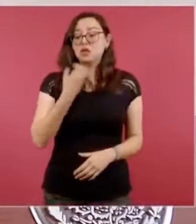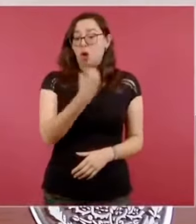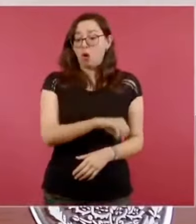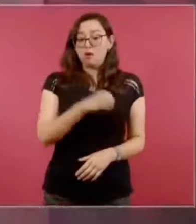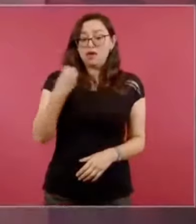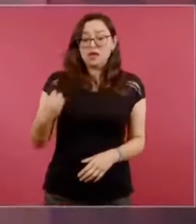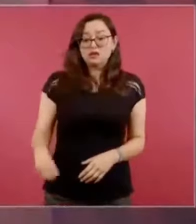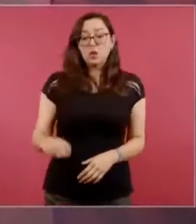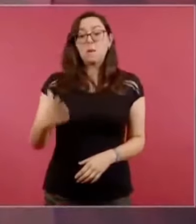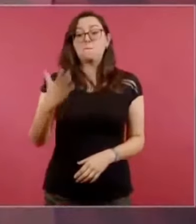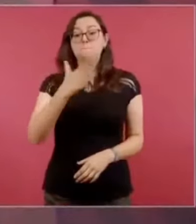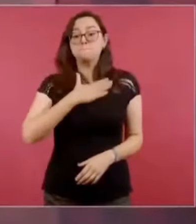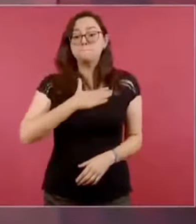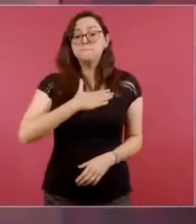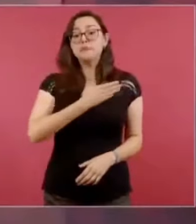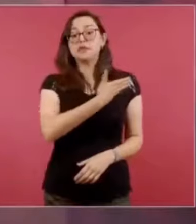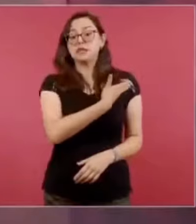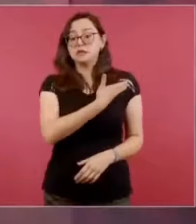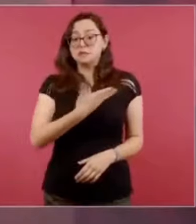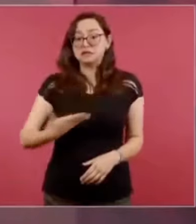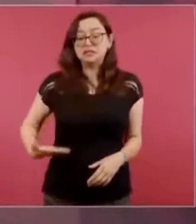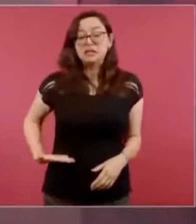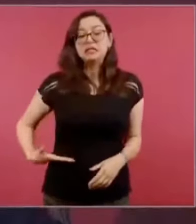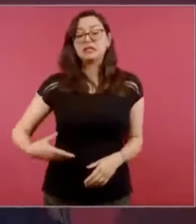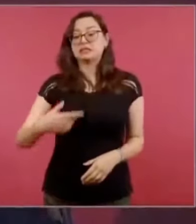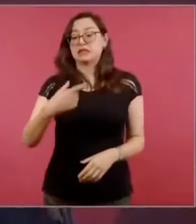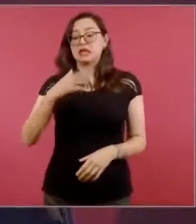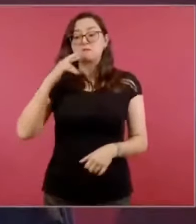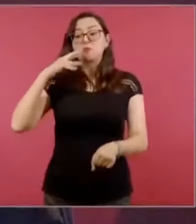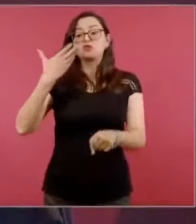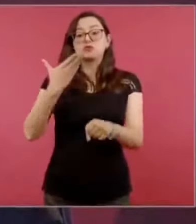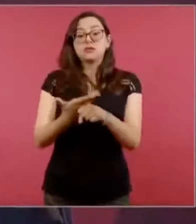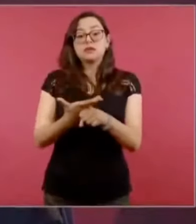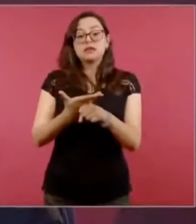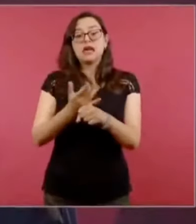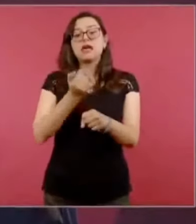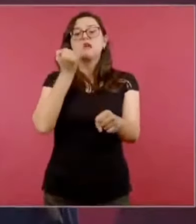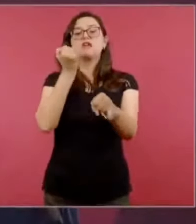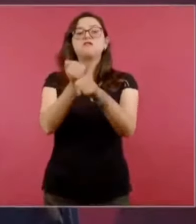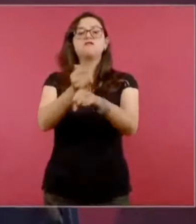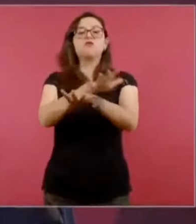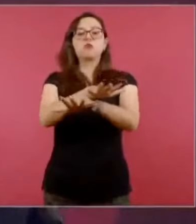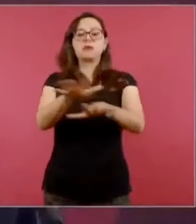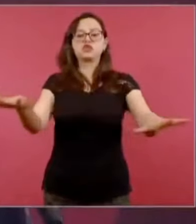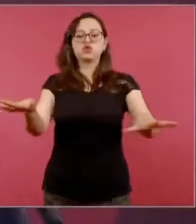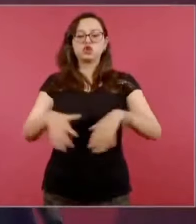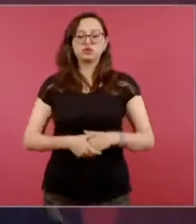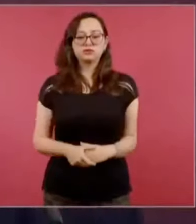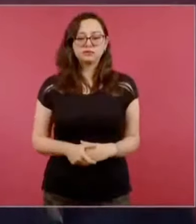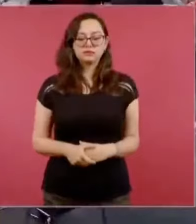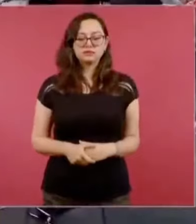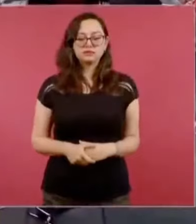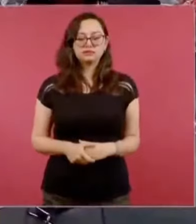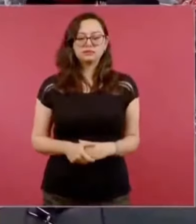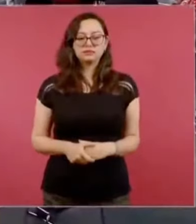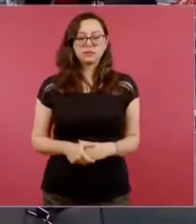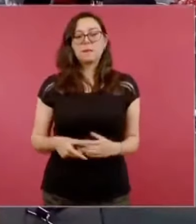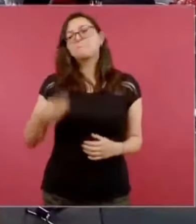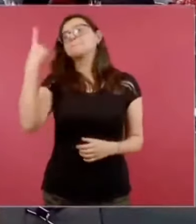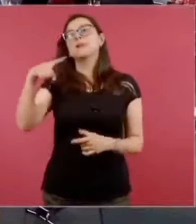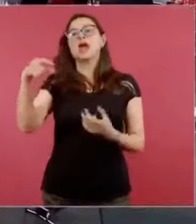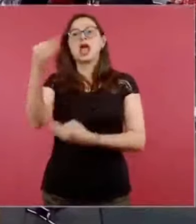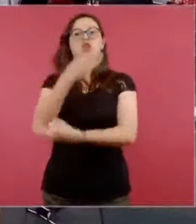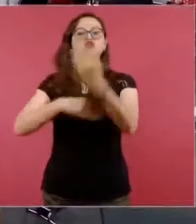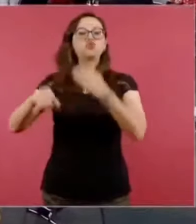de garantizar el derecho a la información, a todos. Entonces, ¿cómo voy a